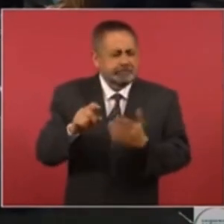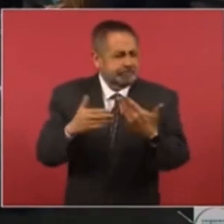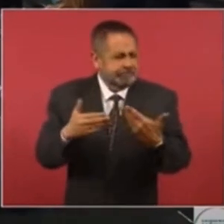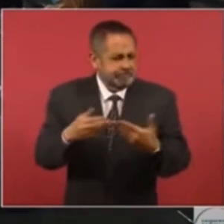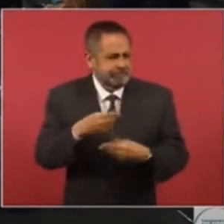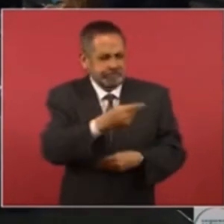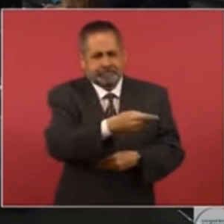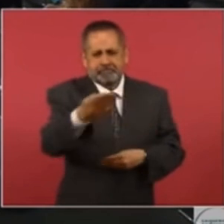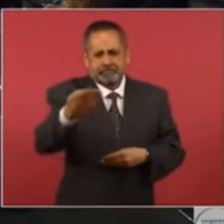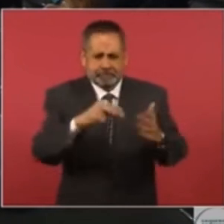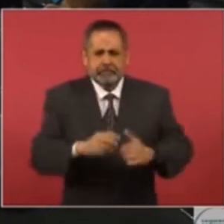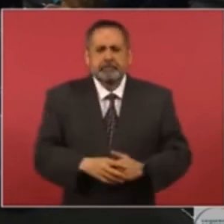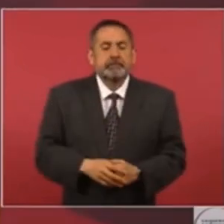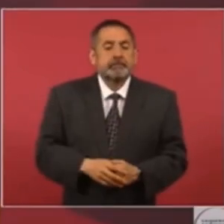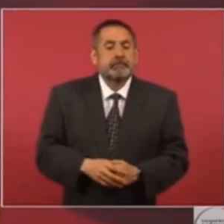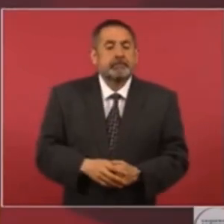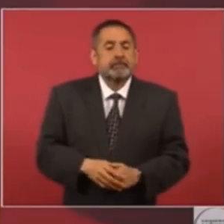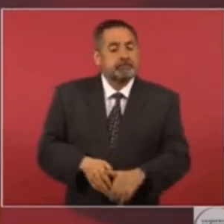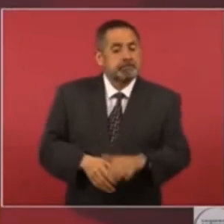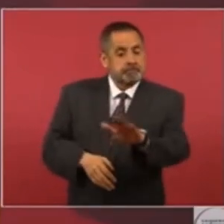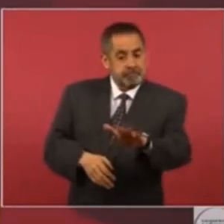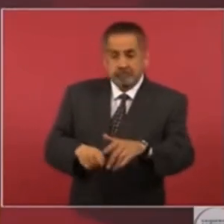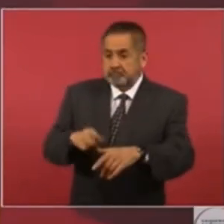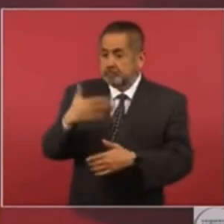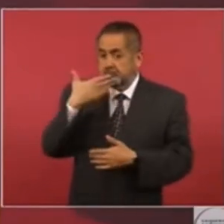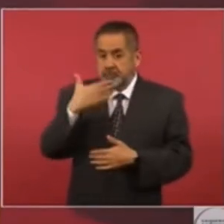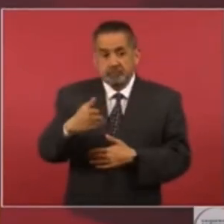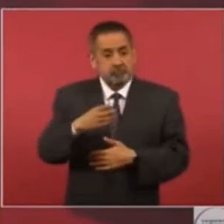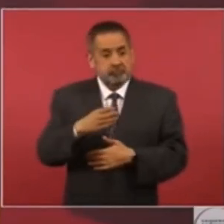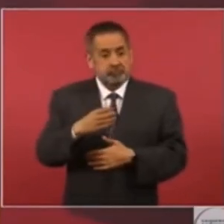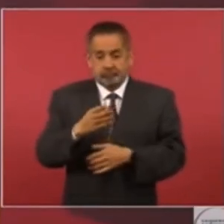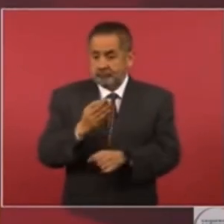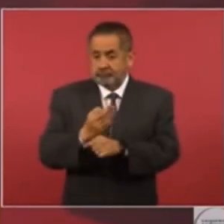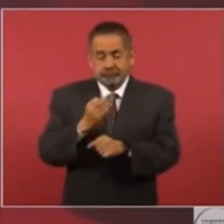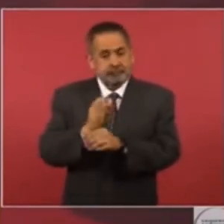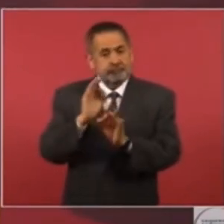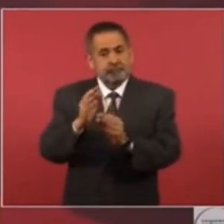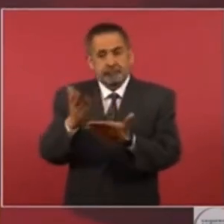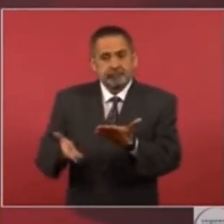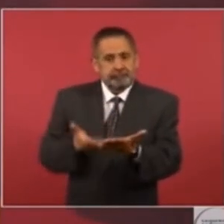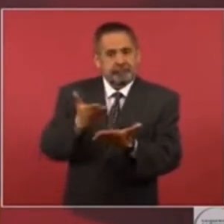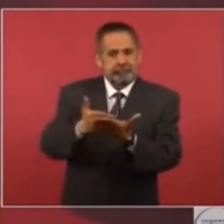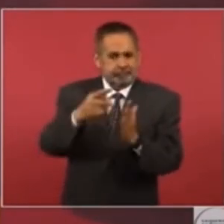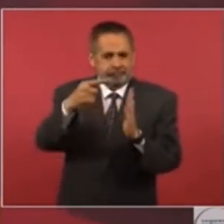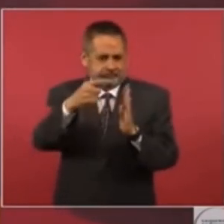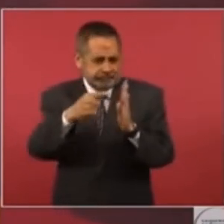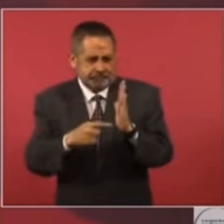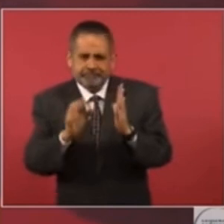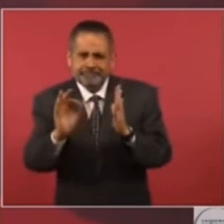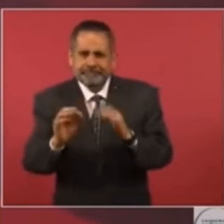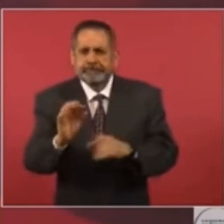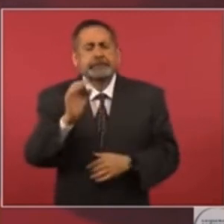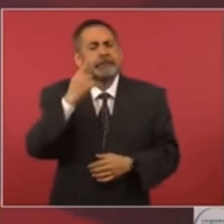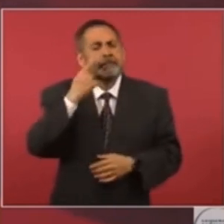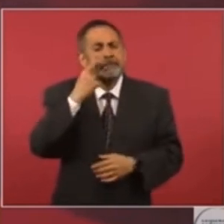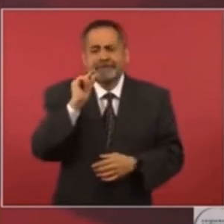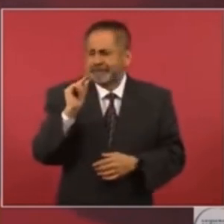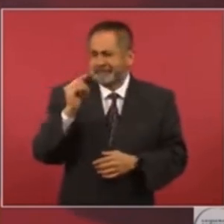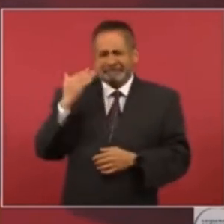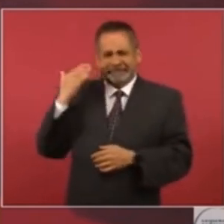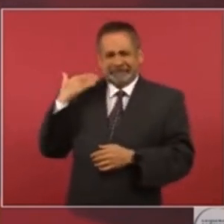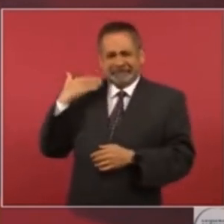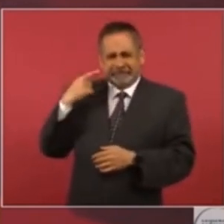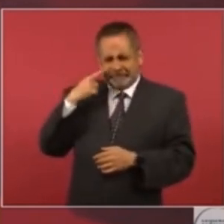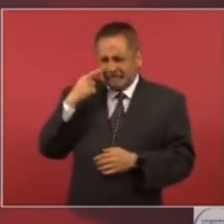muy oportuno tu planteamiento, porque acabamos de hacer una evaluación,